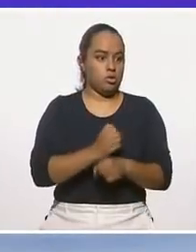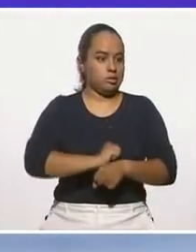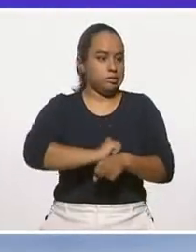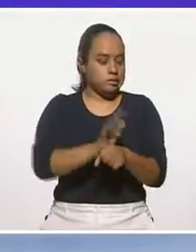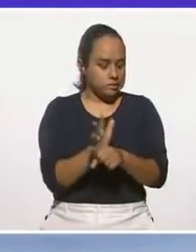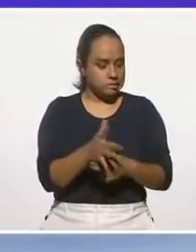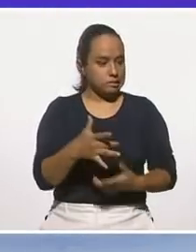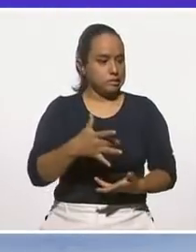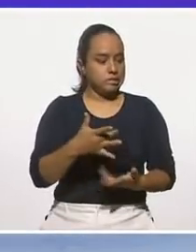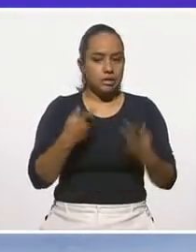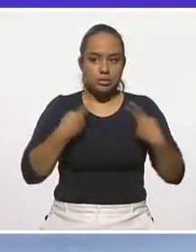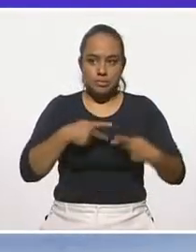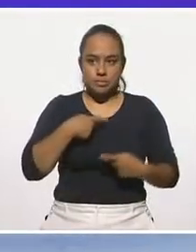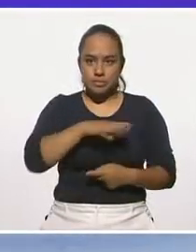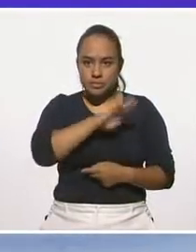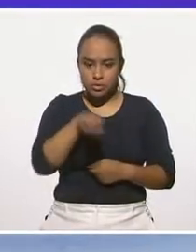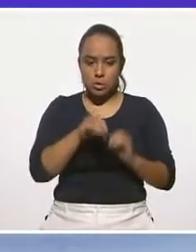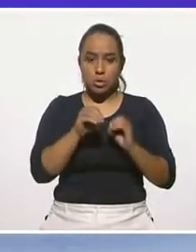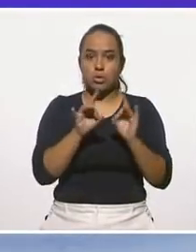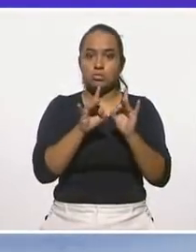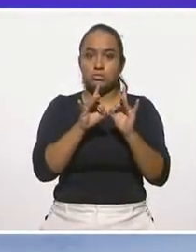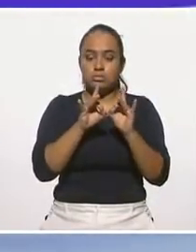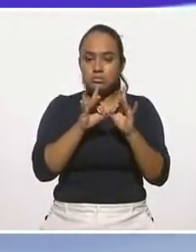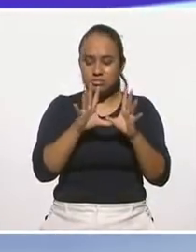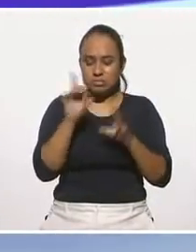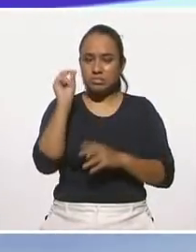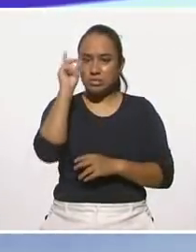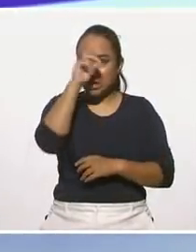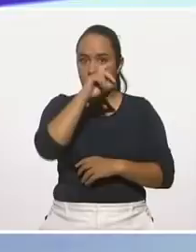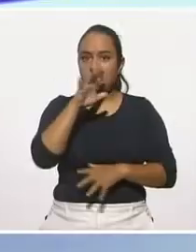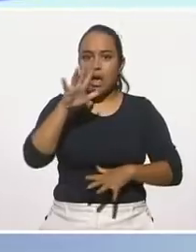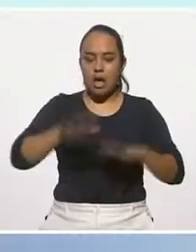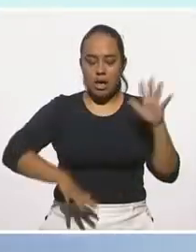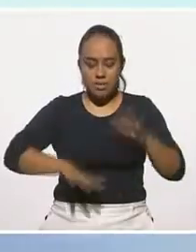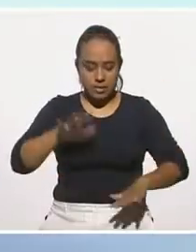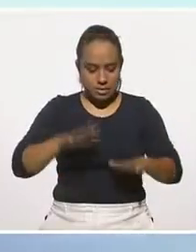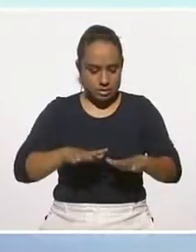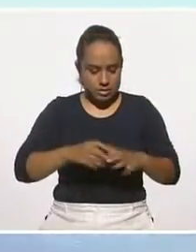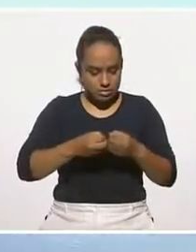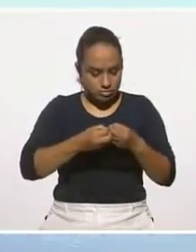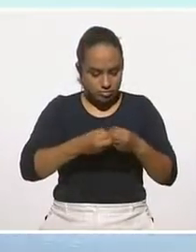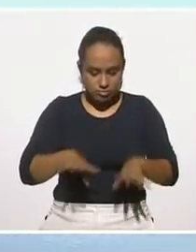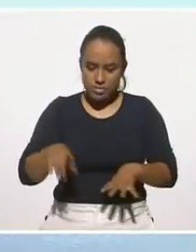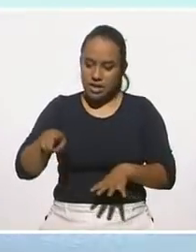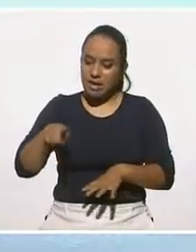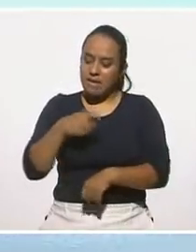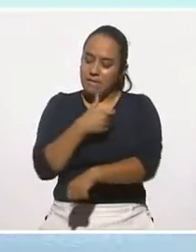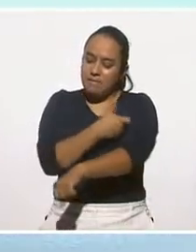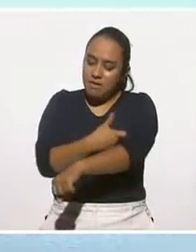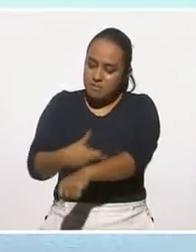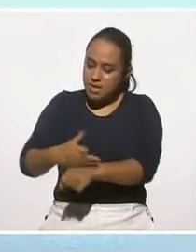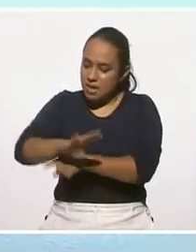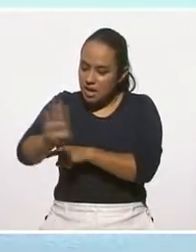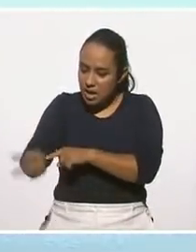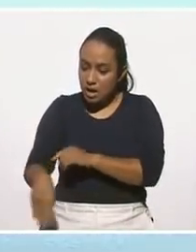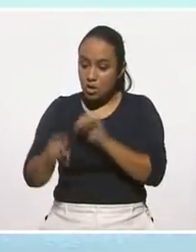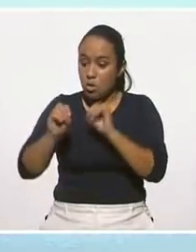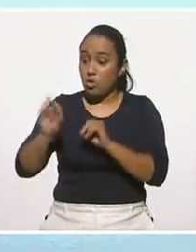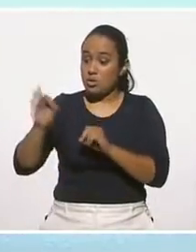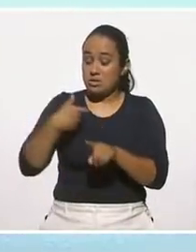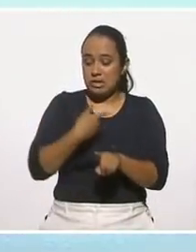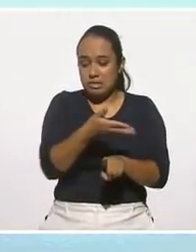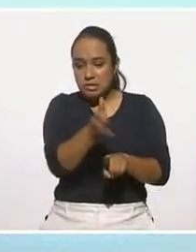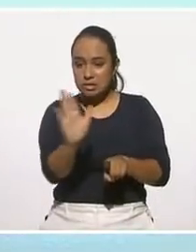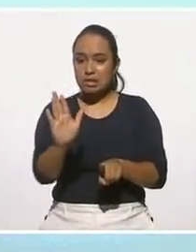pandemia o nos encontramos en esta situación, hemos tenido algunas pérdidas de nuestros familiares o incluso hasta del trabajo.